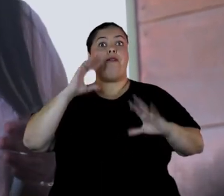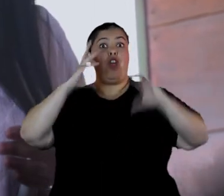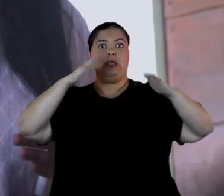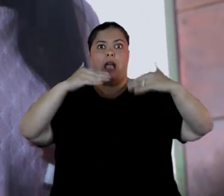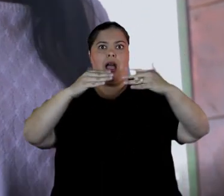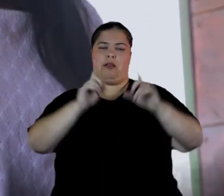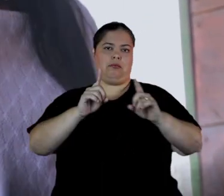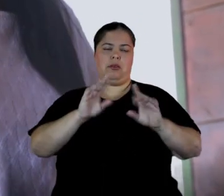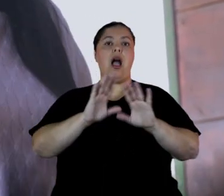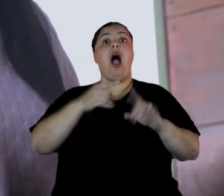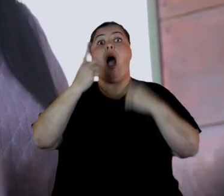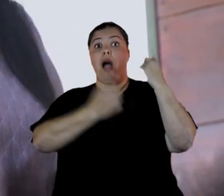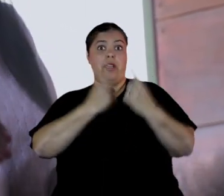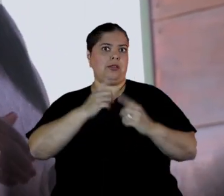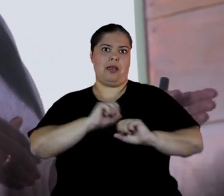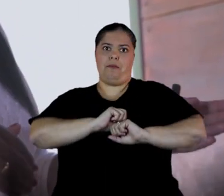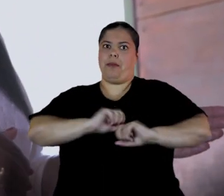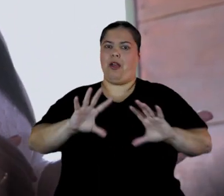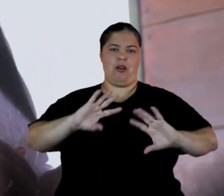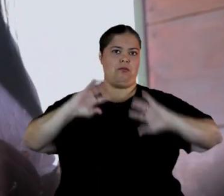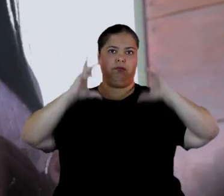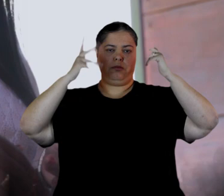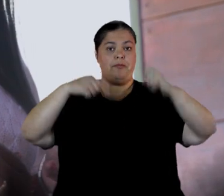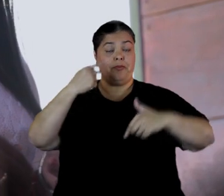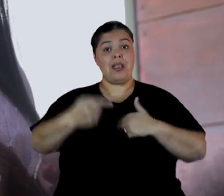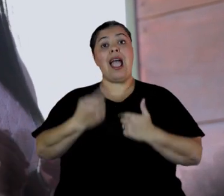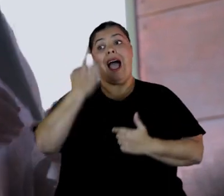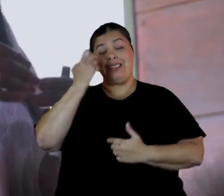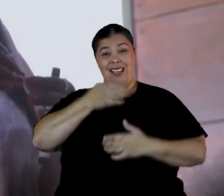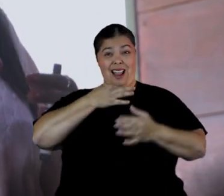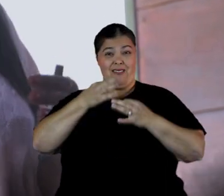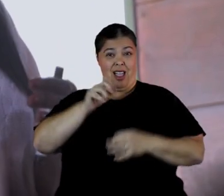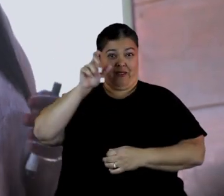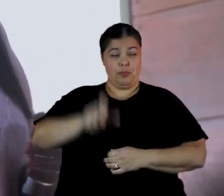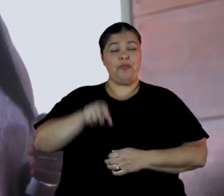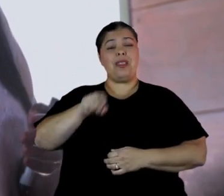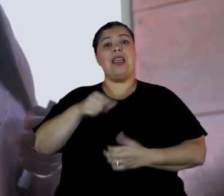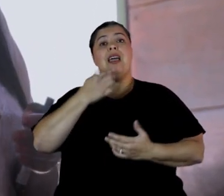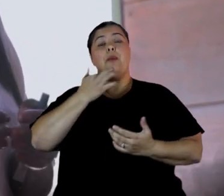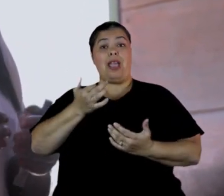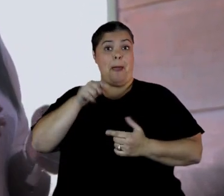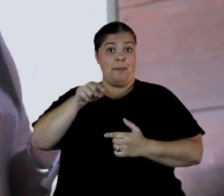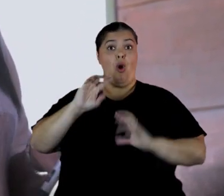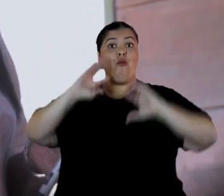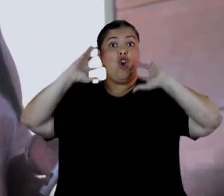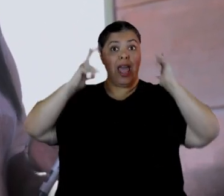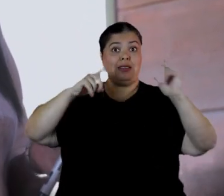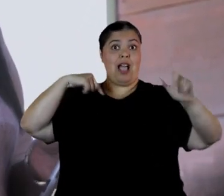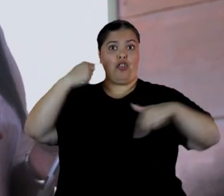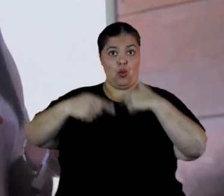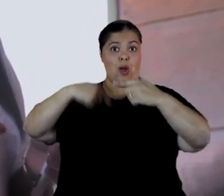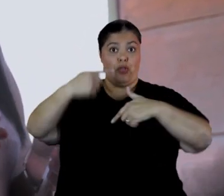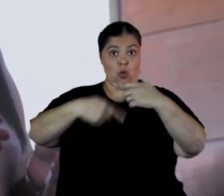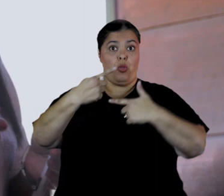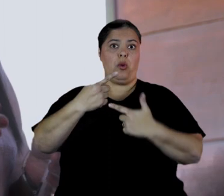por el ciclo de violencia que justamente ayer hablaban Gabriela y Claire, esa violencia continúa y pasan a ser violencias crónicas